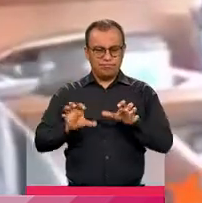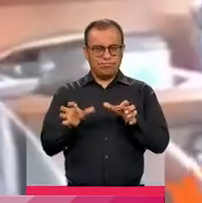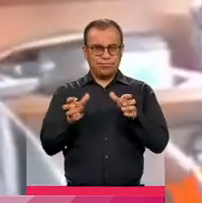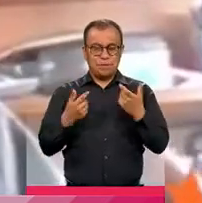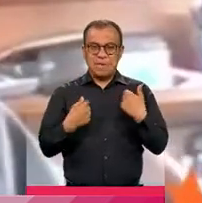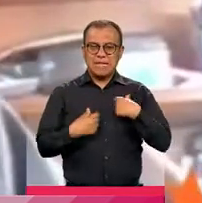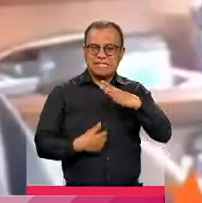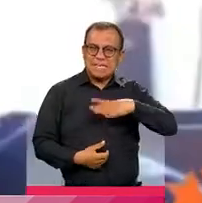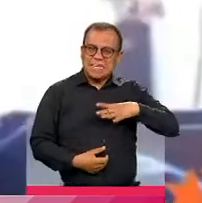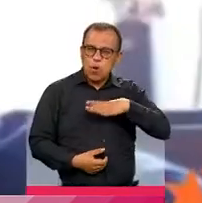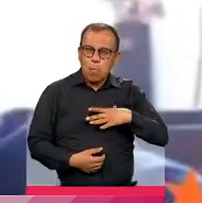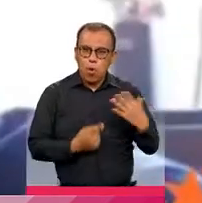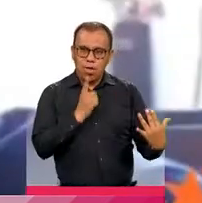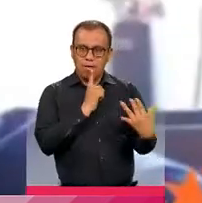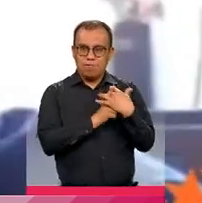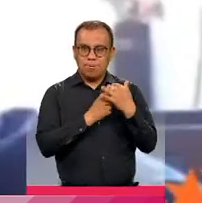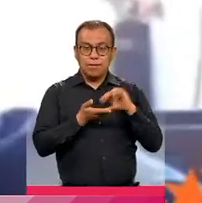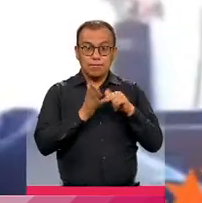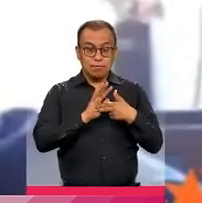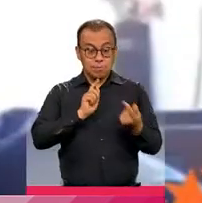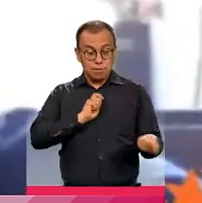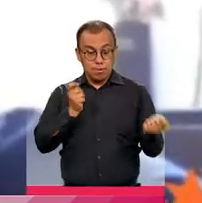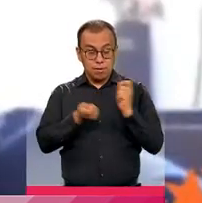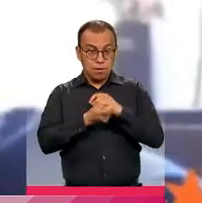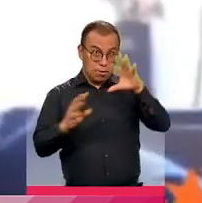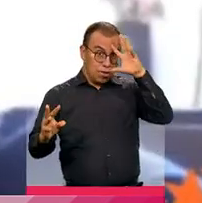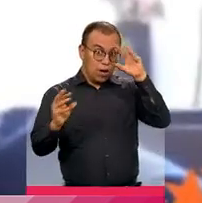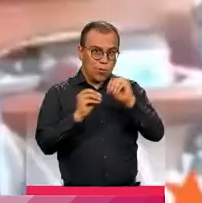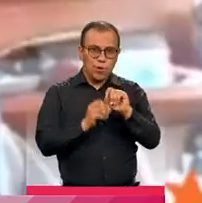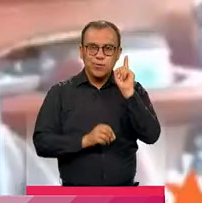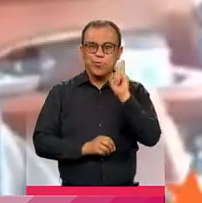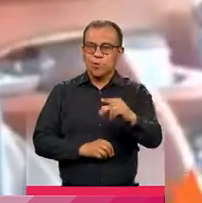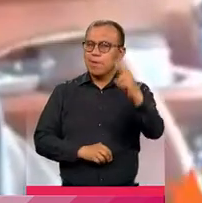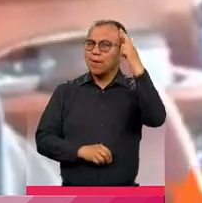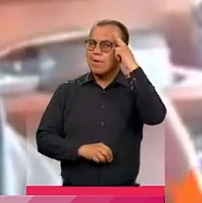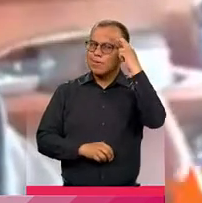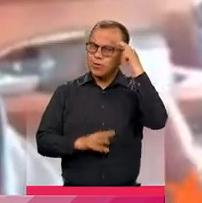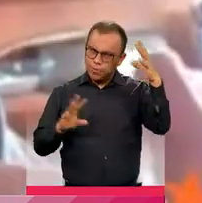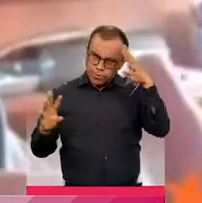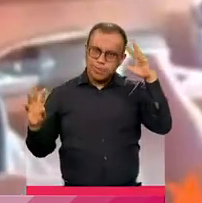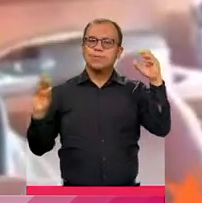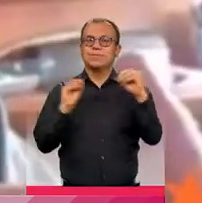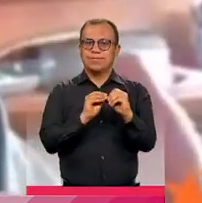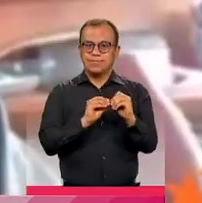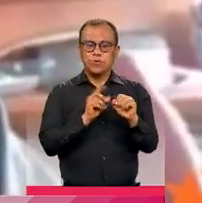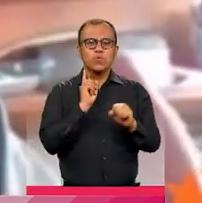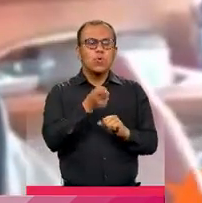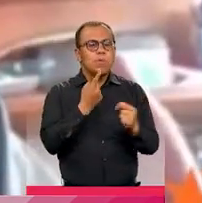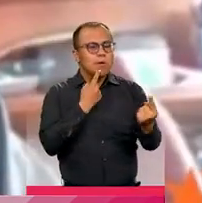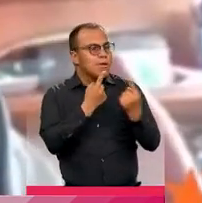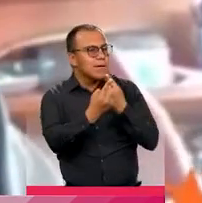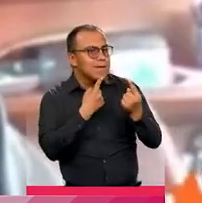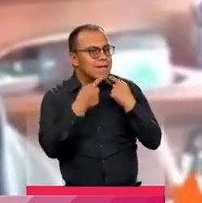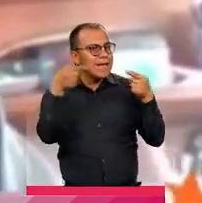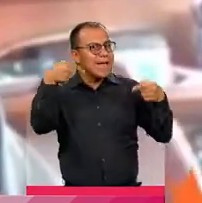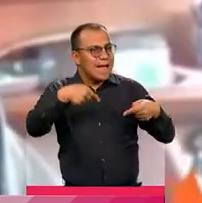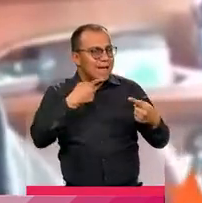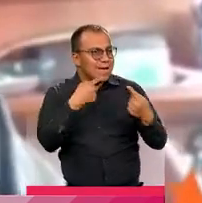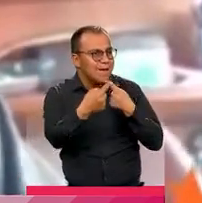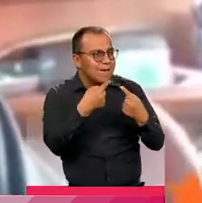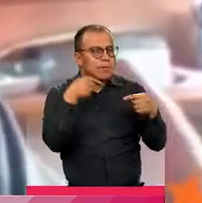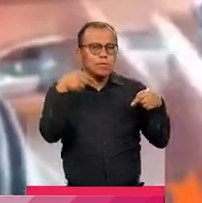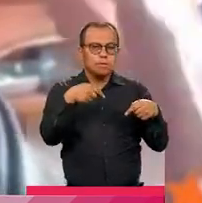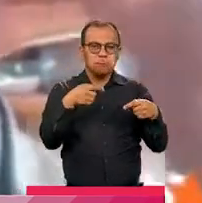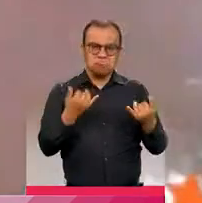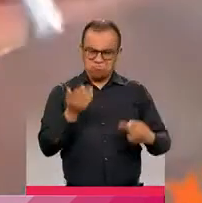me molesta. Y en cambio de llegar a un acuerdo razonable a través de una conversación, voy ya